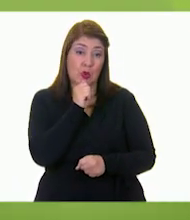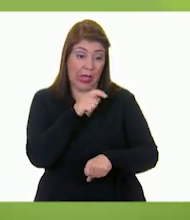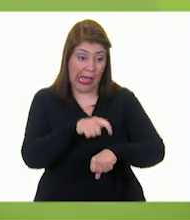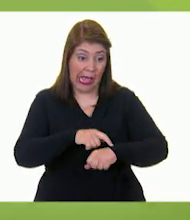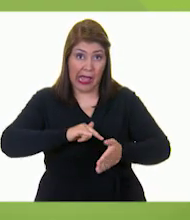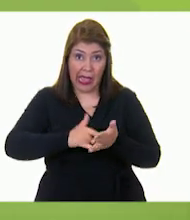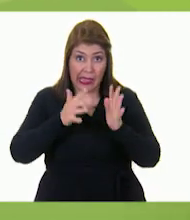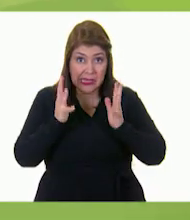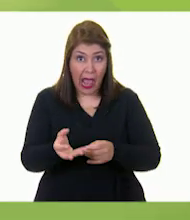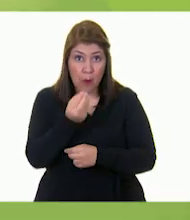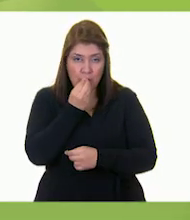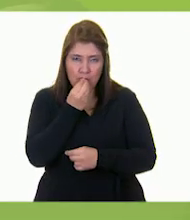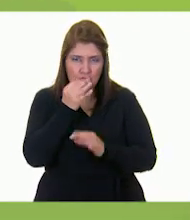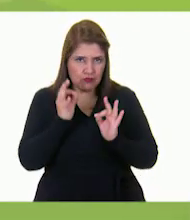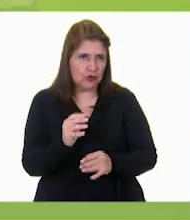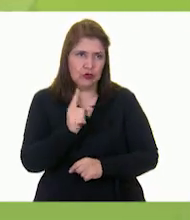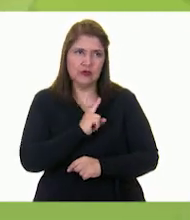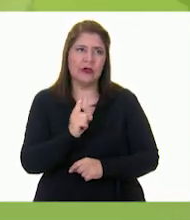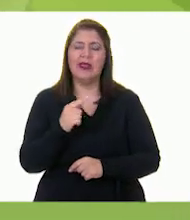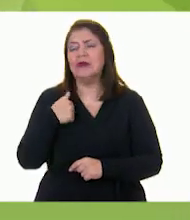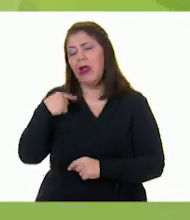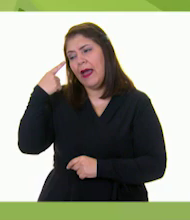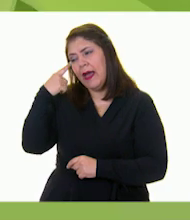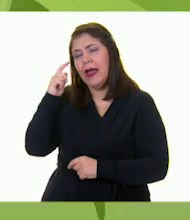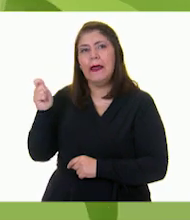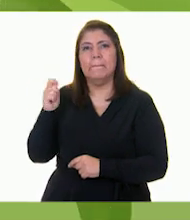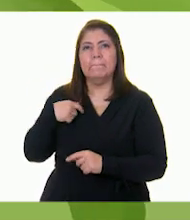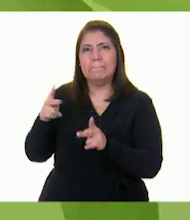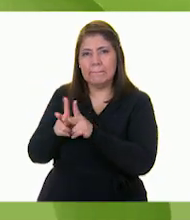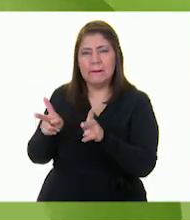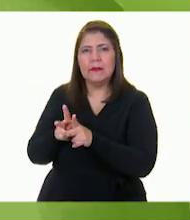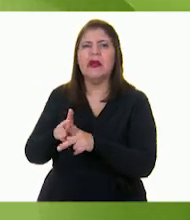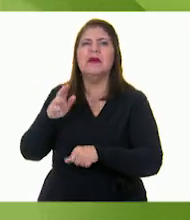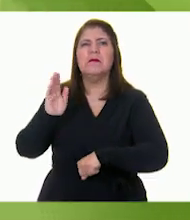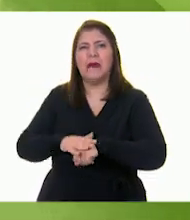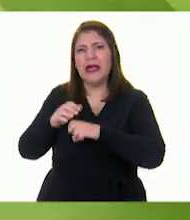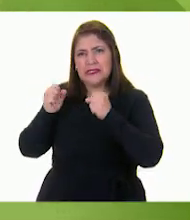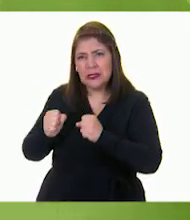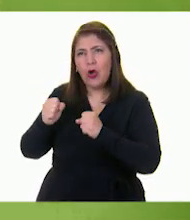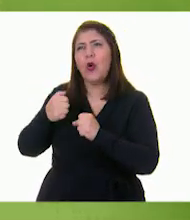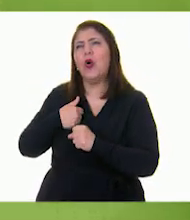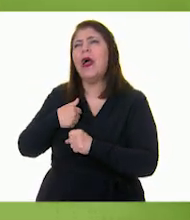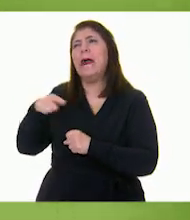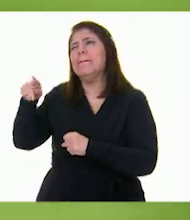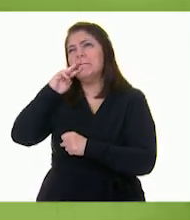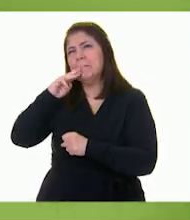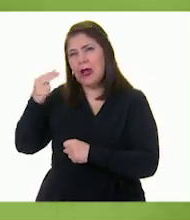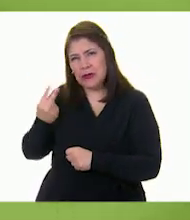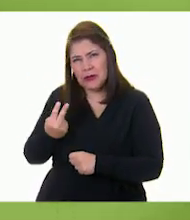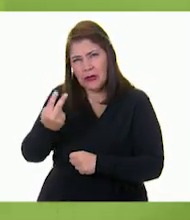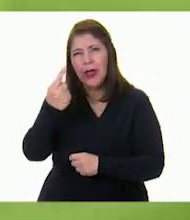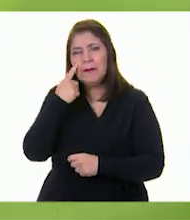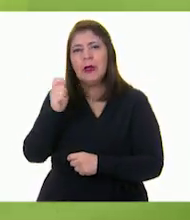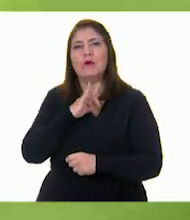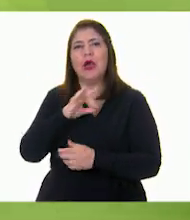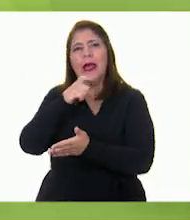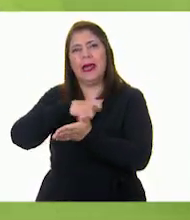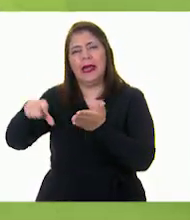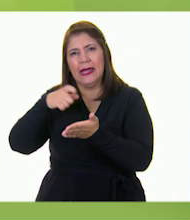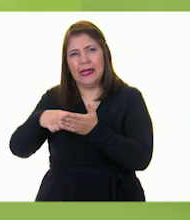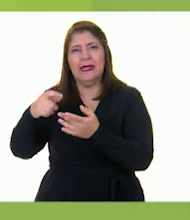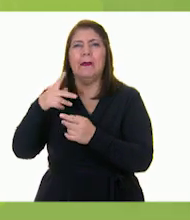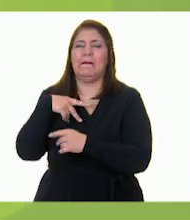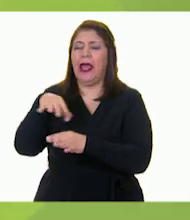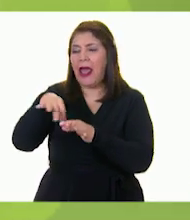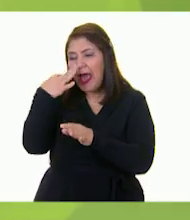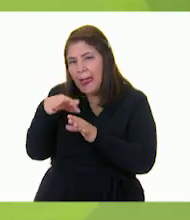la hora de comer. Entonces yo le dije a mi primo que sí íbamos con mi mamá a la tienda para que nos comprara unas